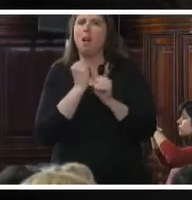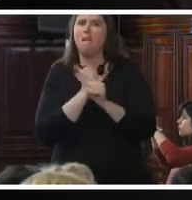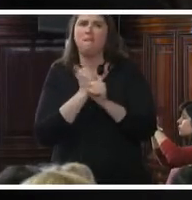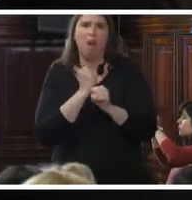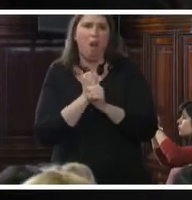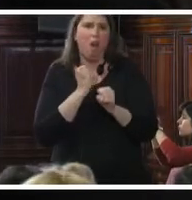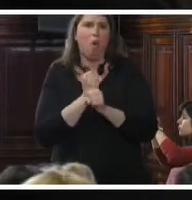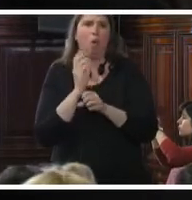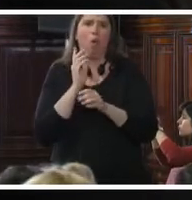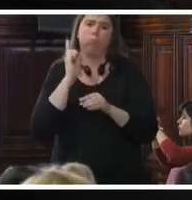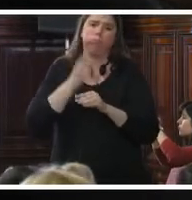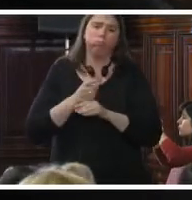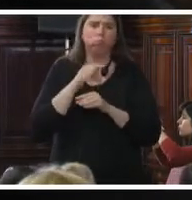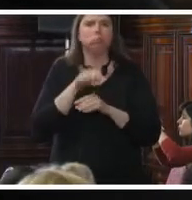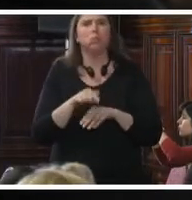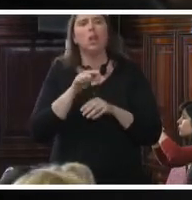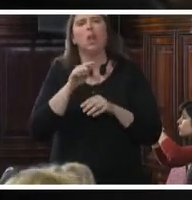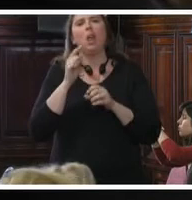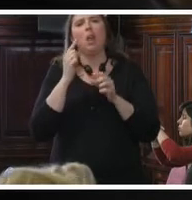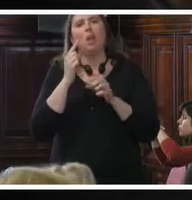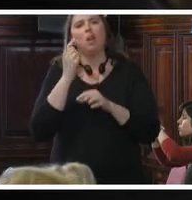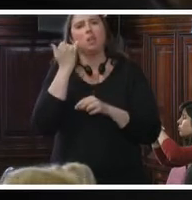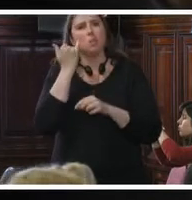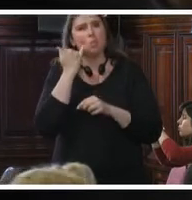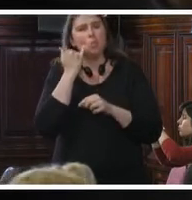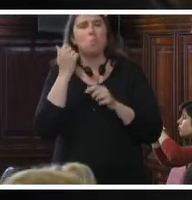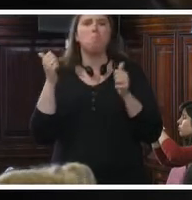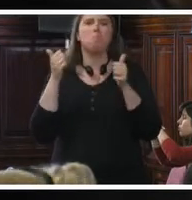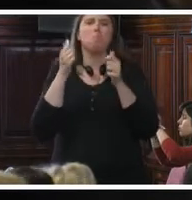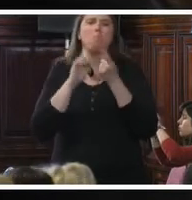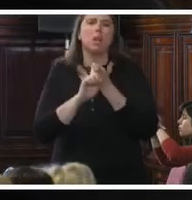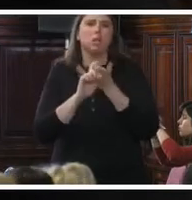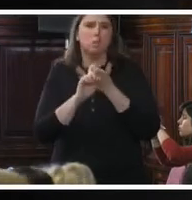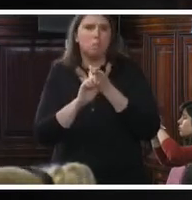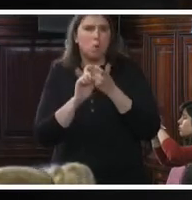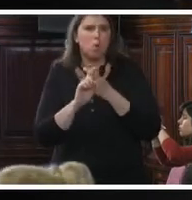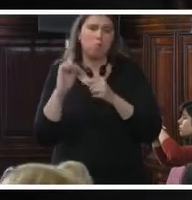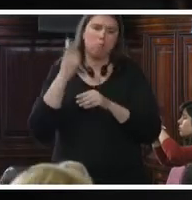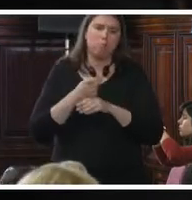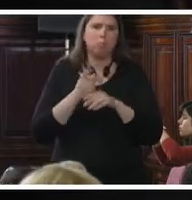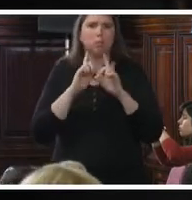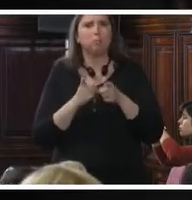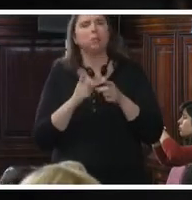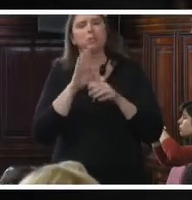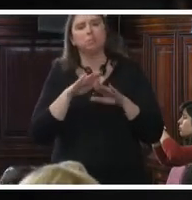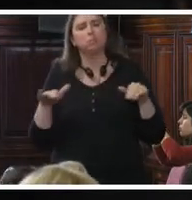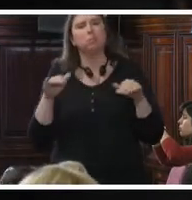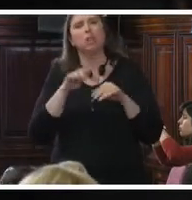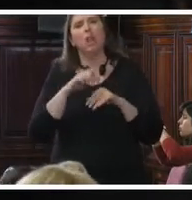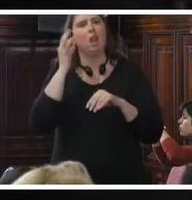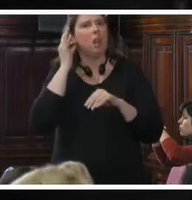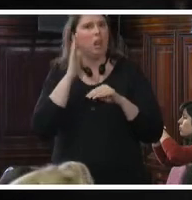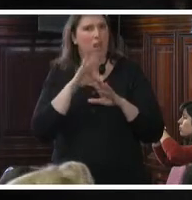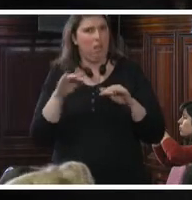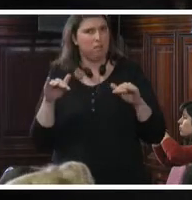niños y niñas con fines delictivos, la explotación sexual, el matrimonio forzoso, la mendicidad y la explotación sexual en línea, entre otras.